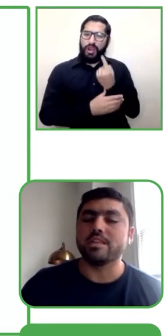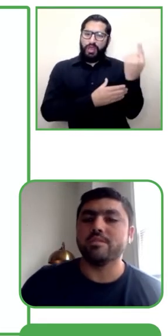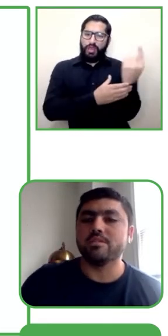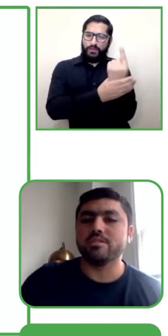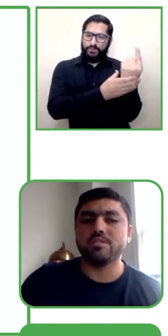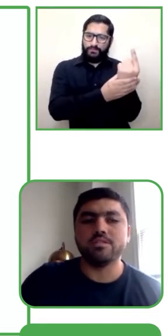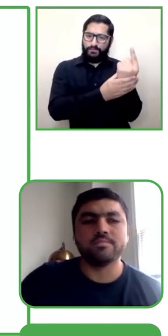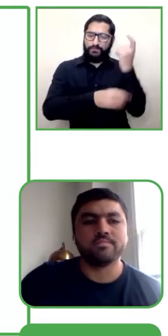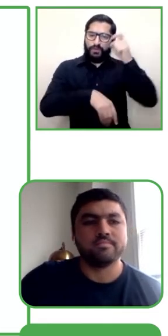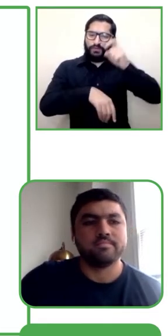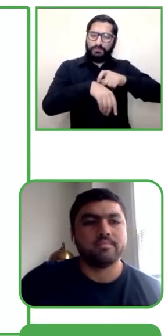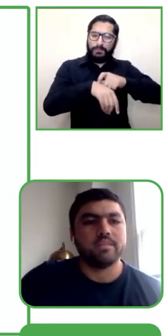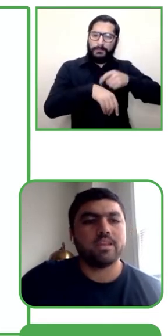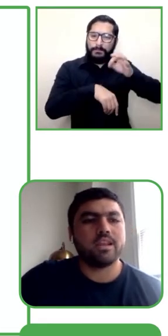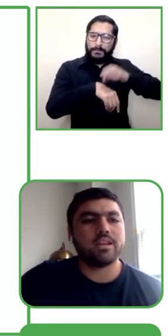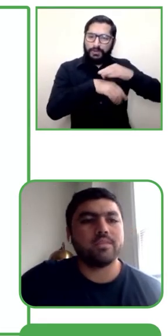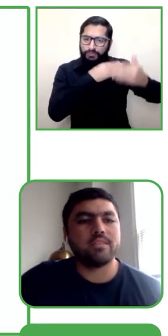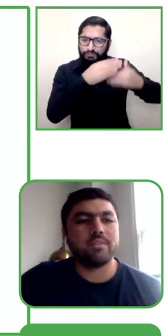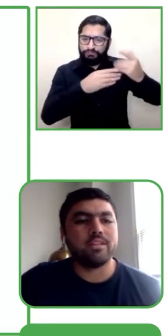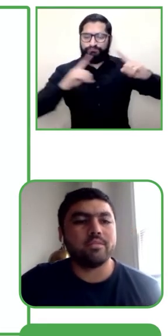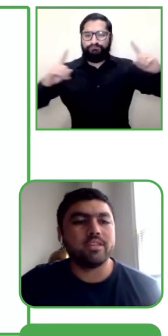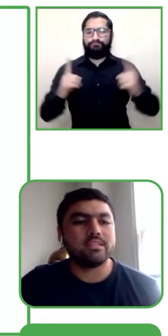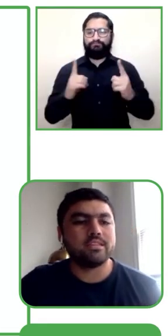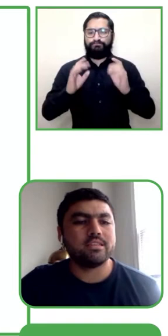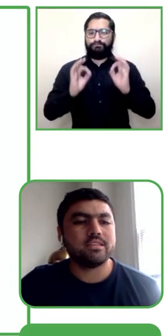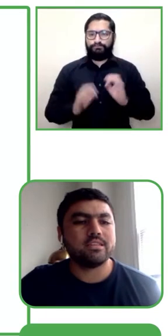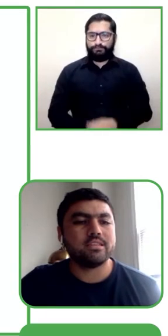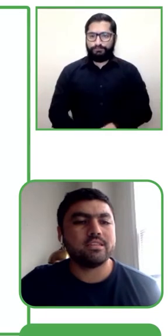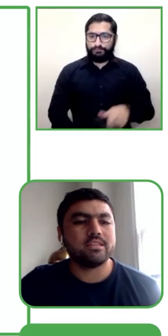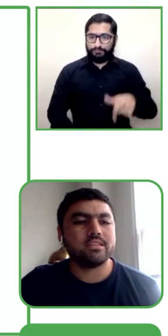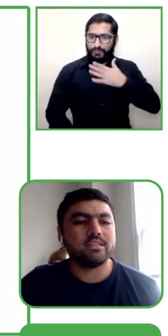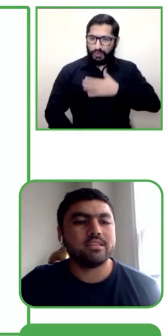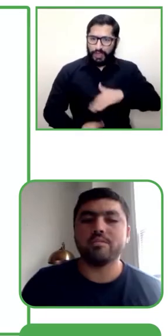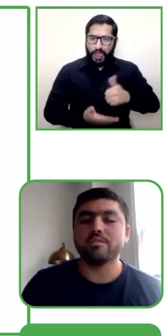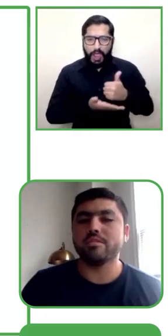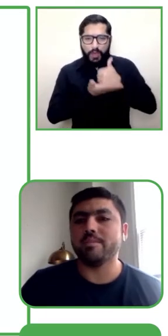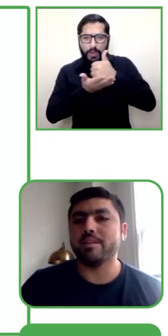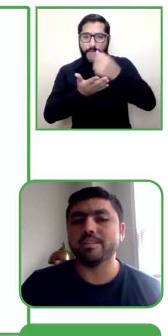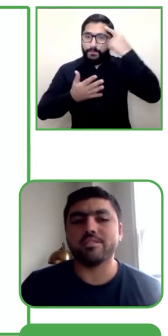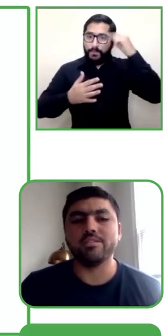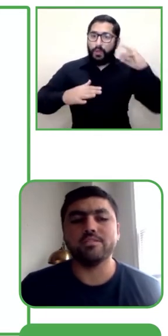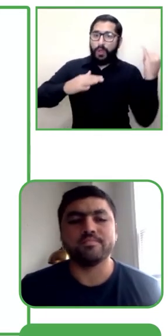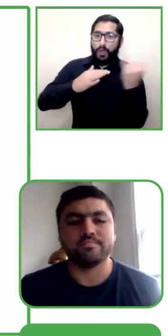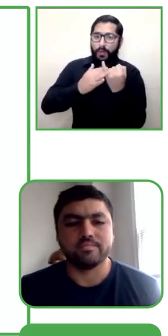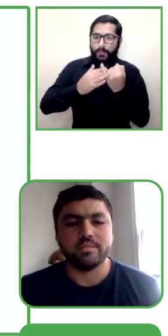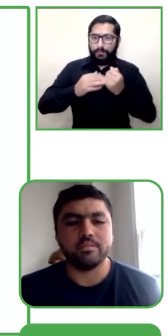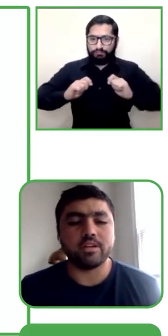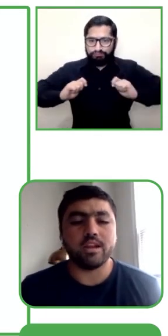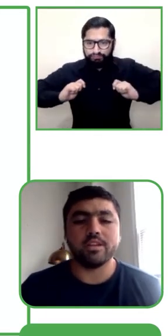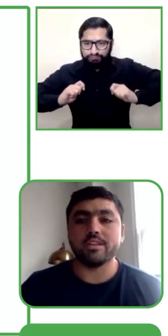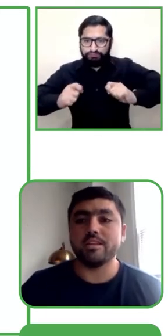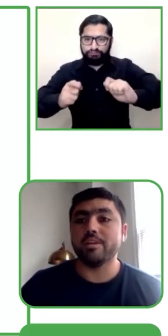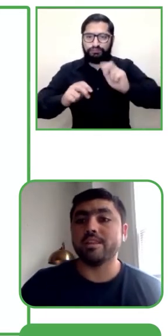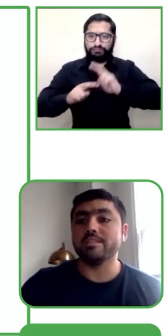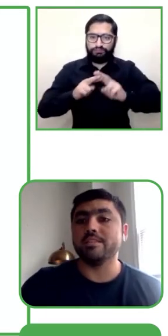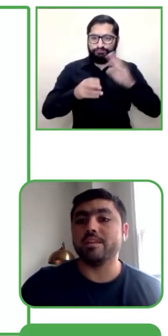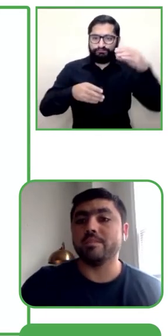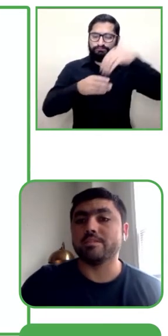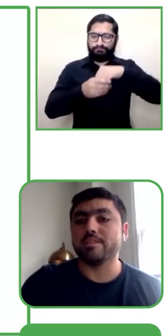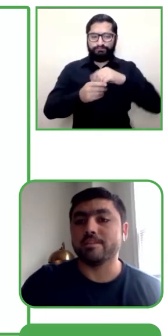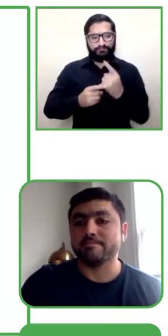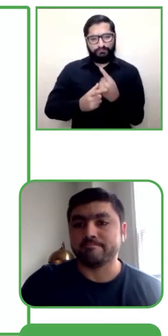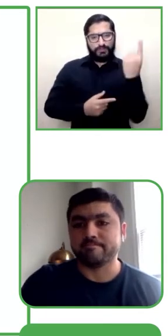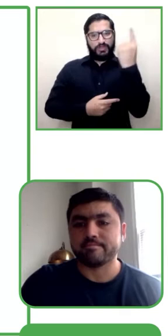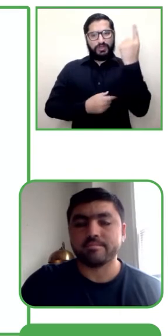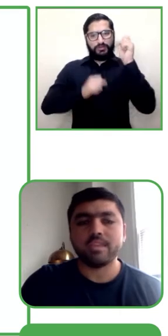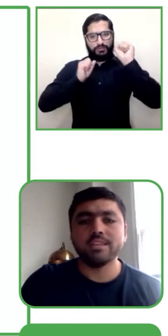Lo que hacemos nosotros es crear herramientas para la independencia, que permitan conectar oportunidades para el desarrollo y mejorar el bienestar y poder adquisitivo